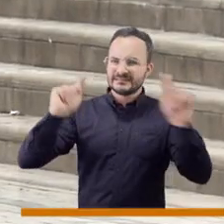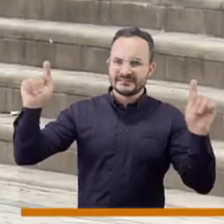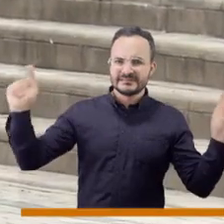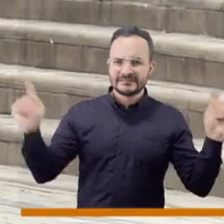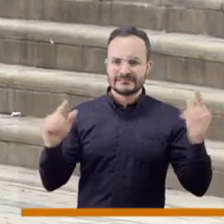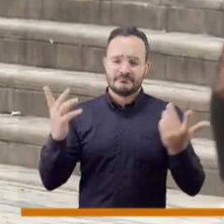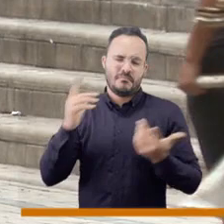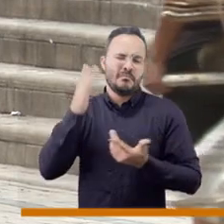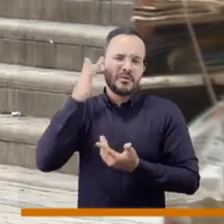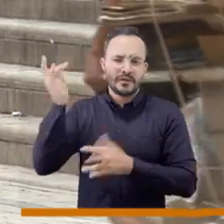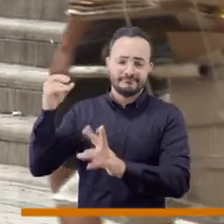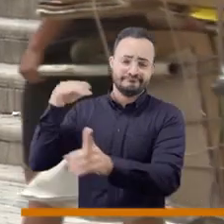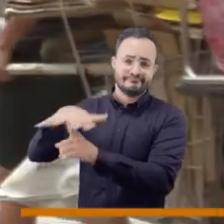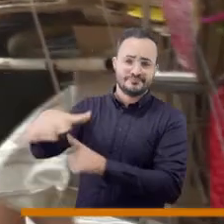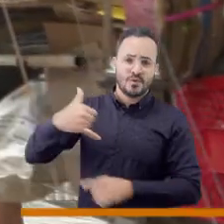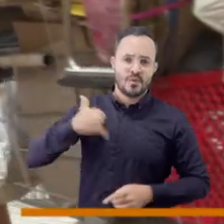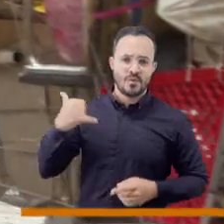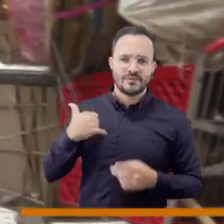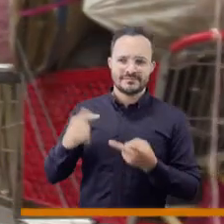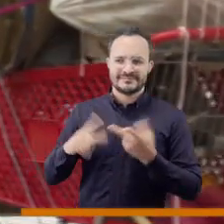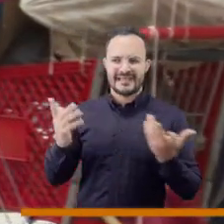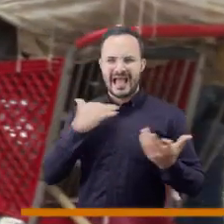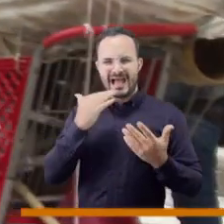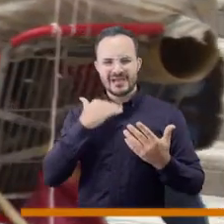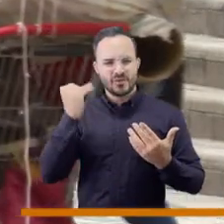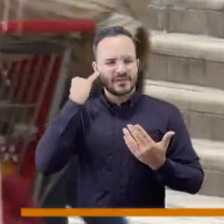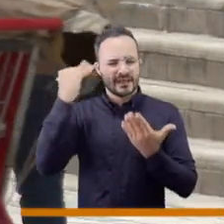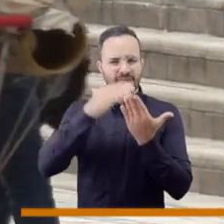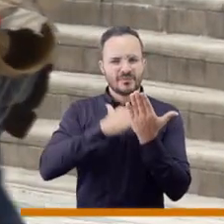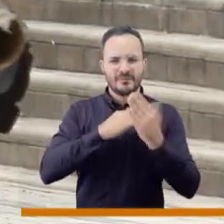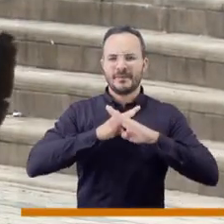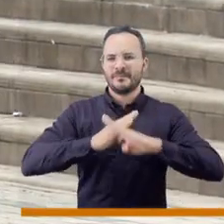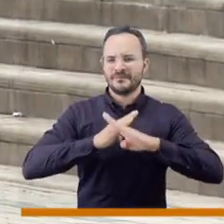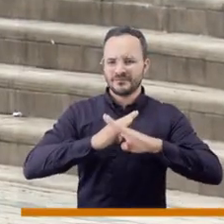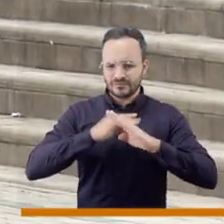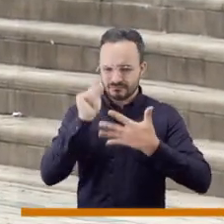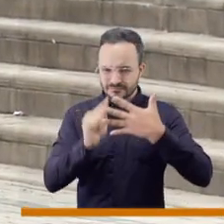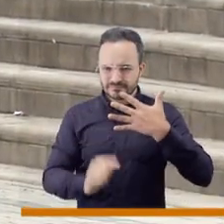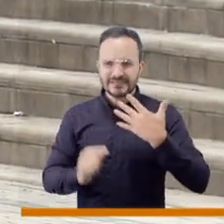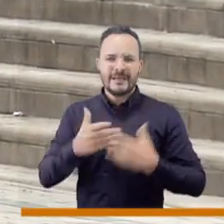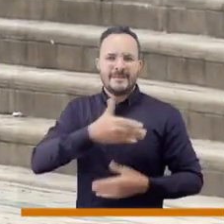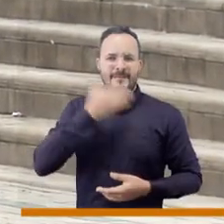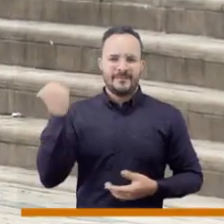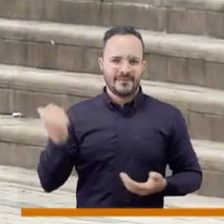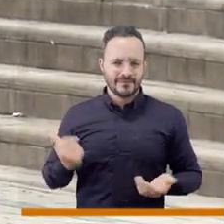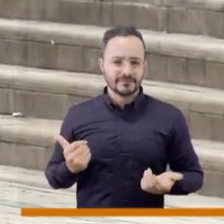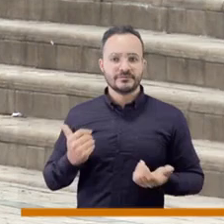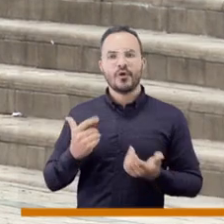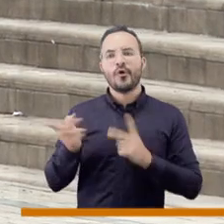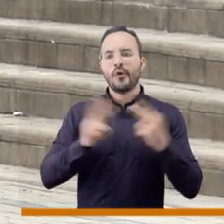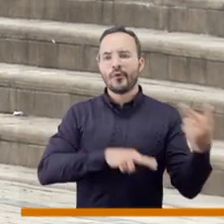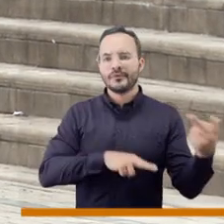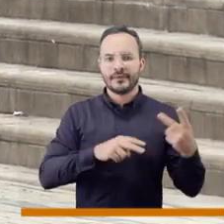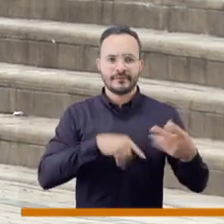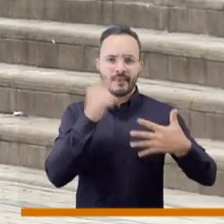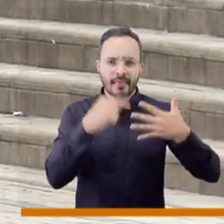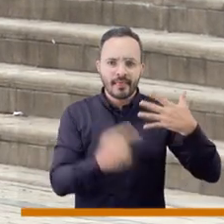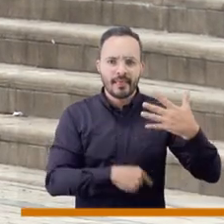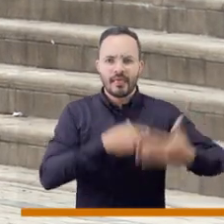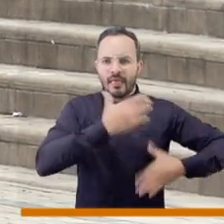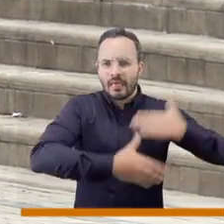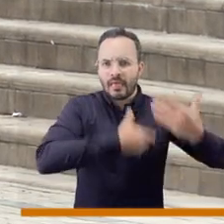trabajar en esas periferias con los jóvenes, con la prevención más que todo, que estar digamos